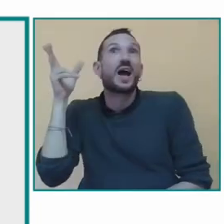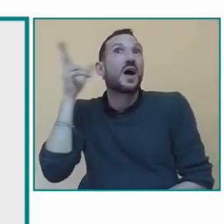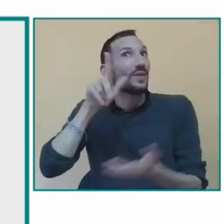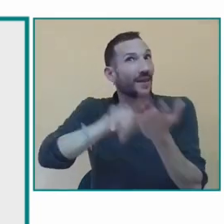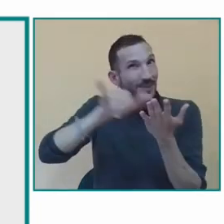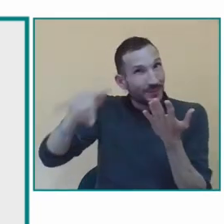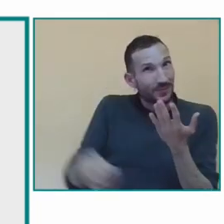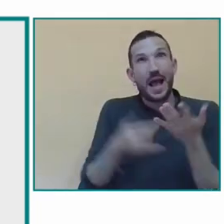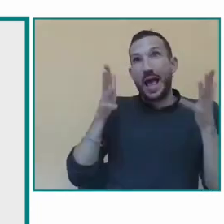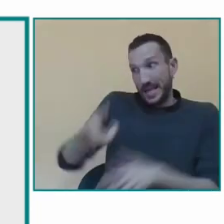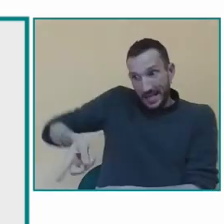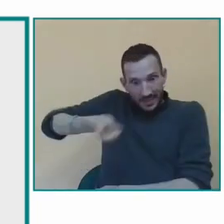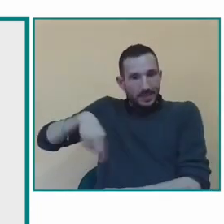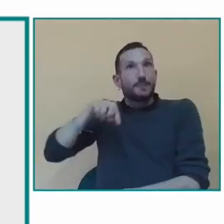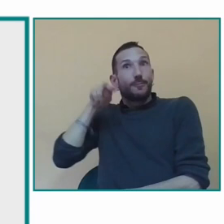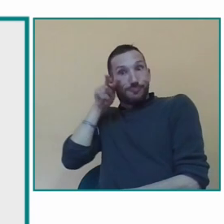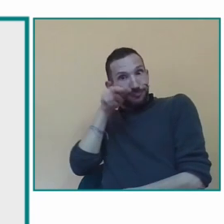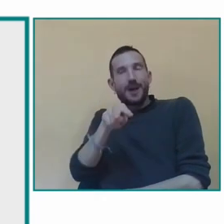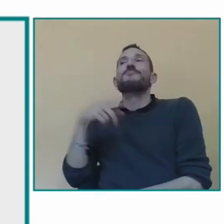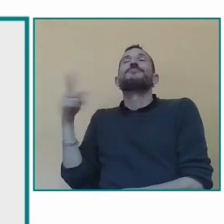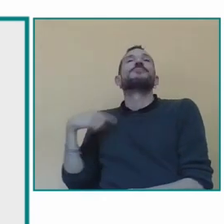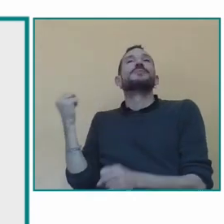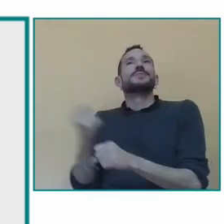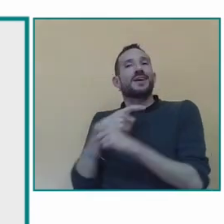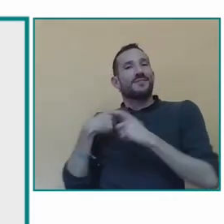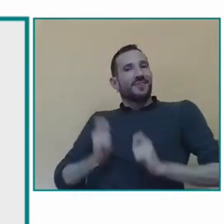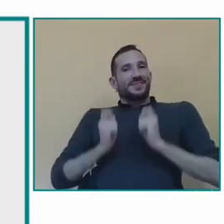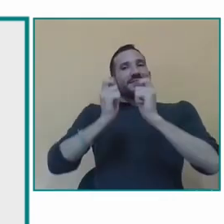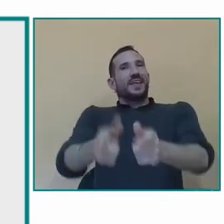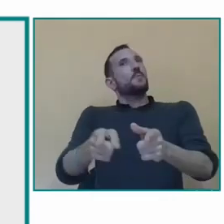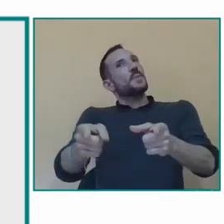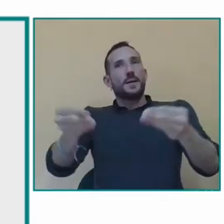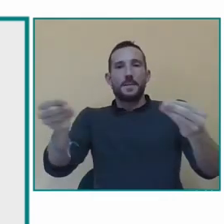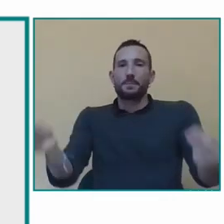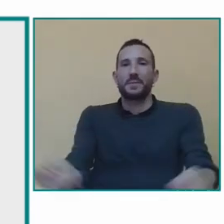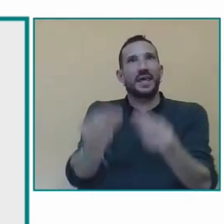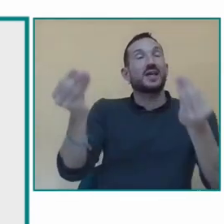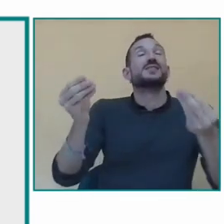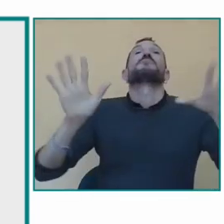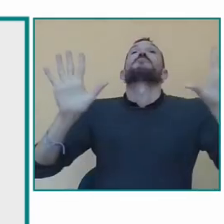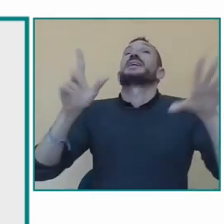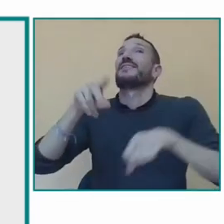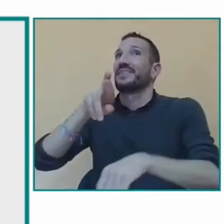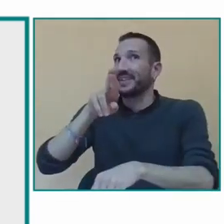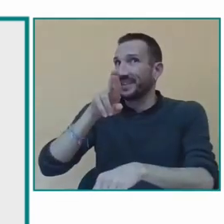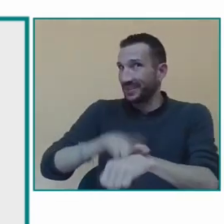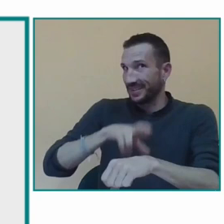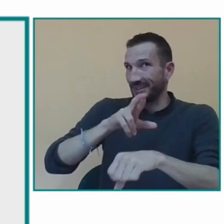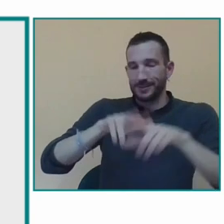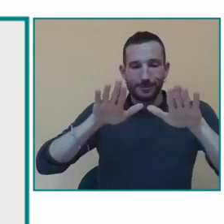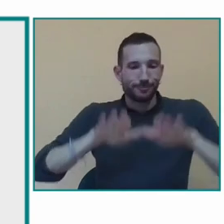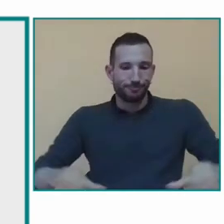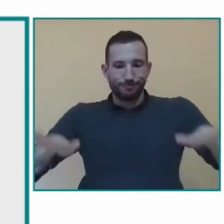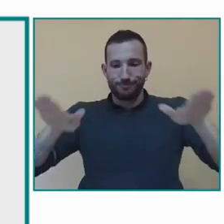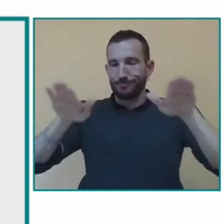todos los profesores necesitamos tener una estrecha colaboración para detectar esas necesidades que tiene cada uno de nuestros alumnos y poder